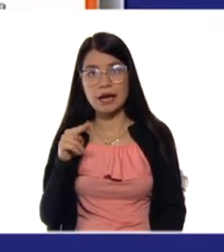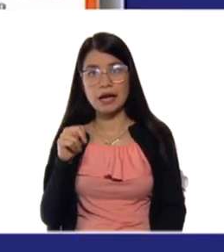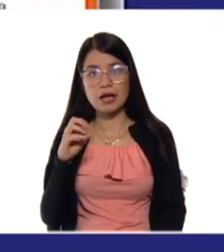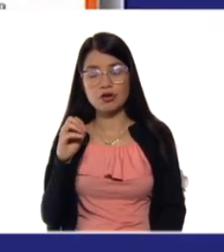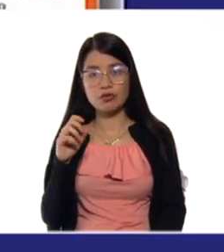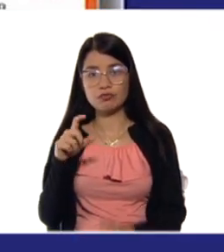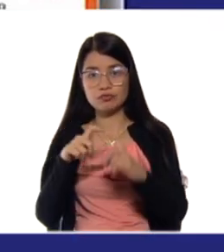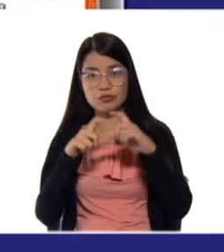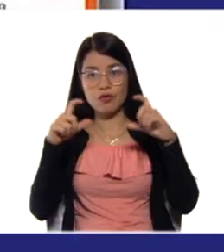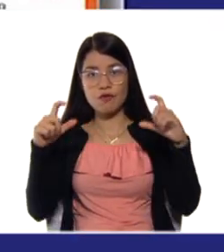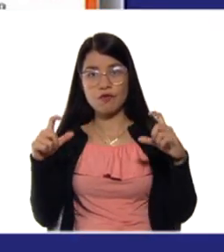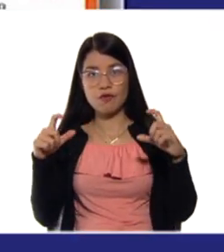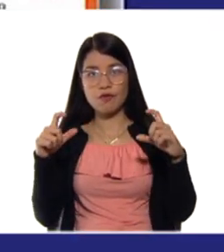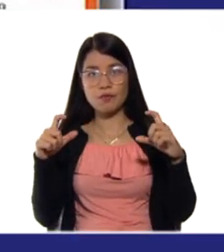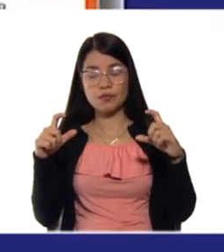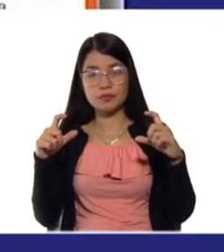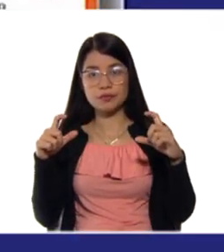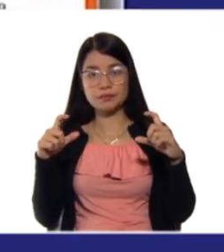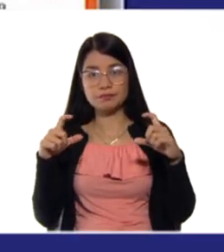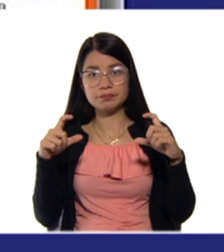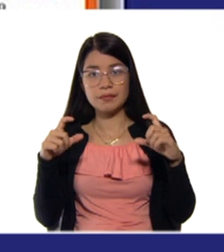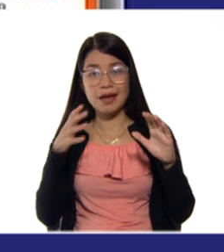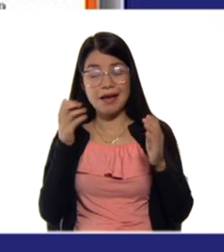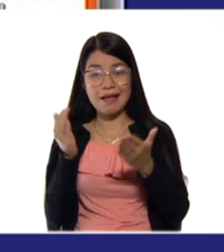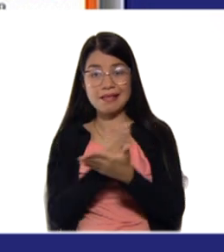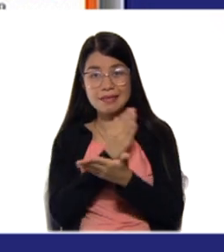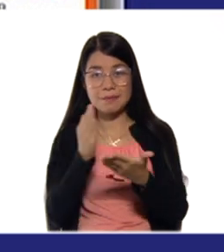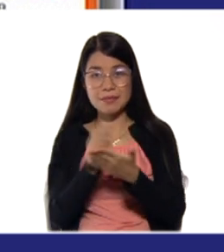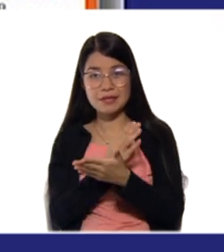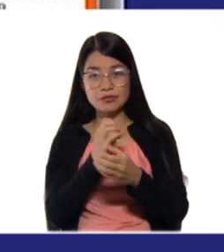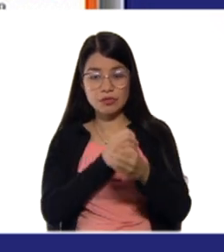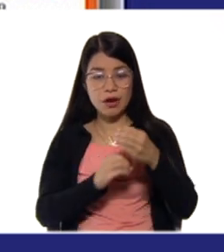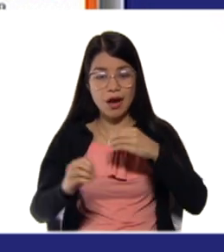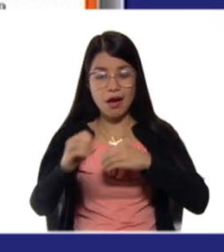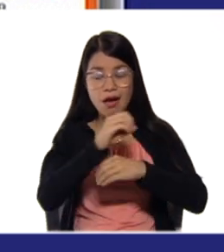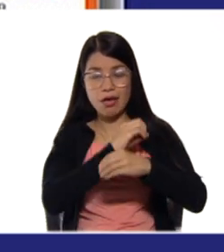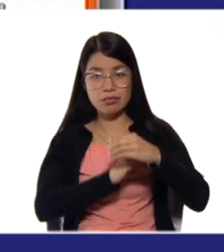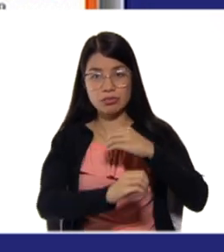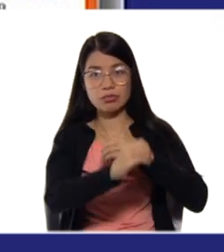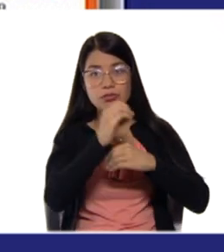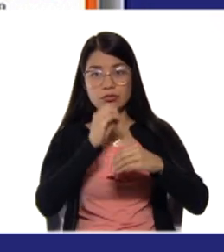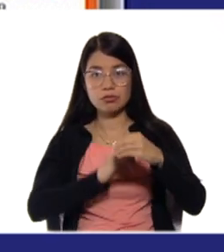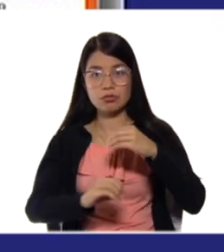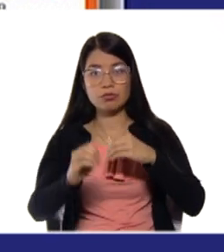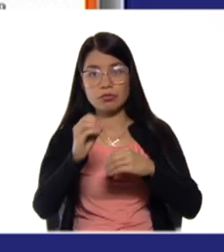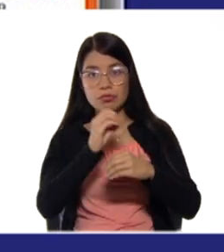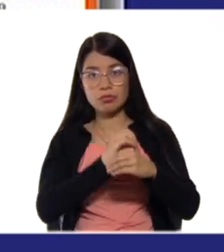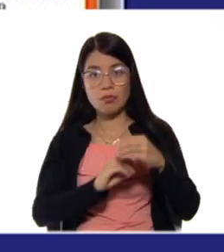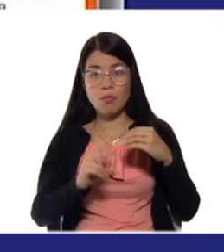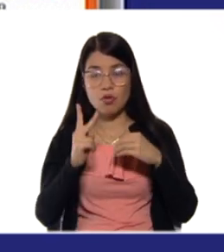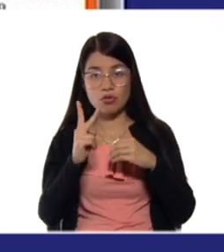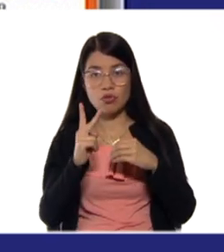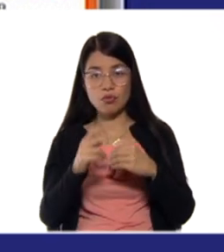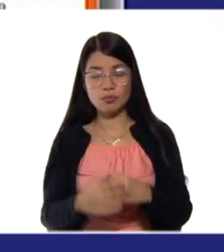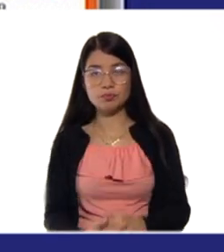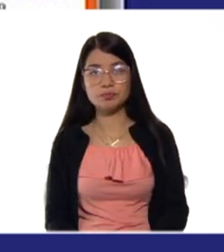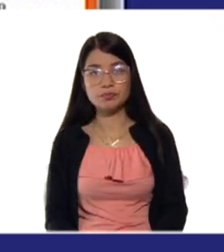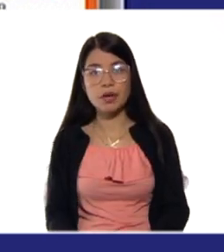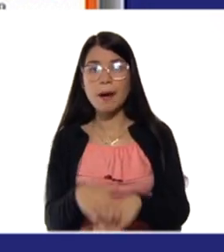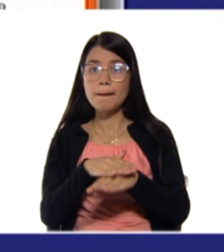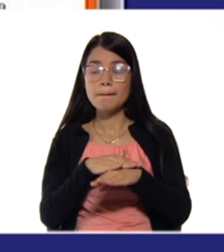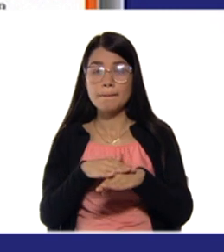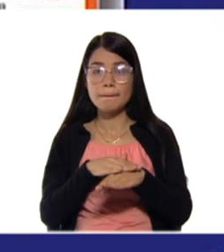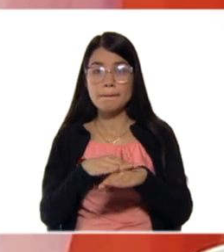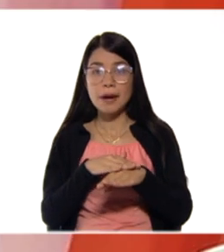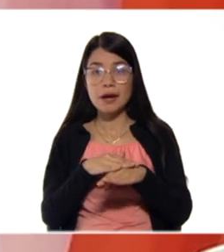La eliminación de un grupo de átomos se produce en un doble enlace. Ok. Perdón. Se va a producir